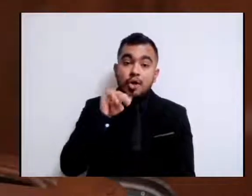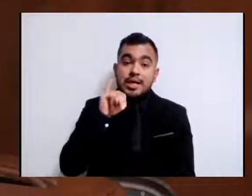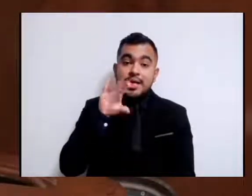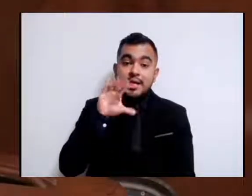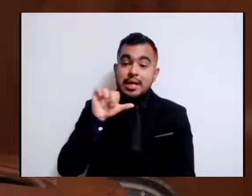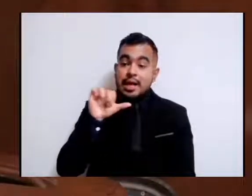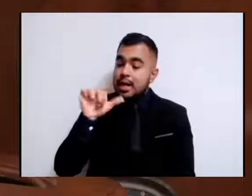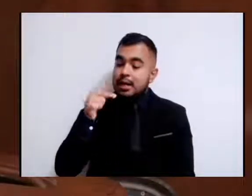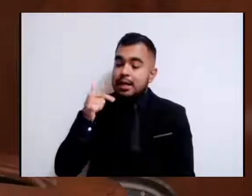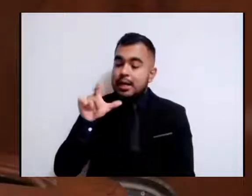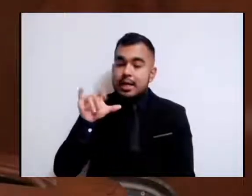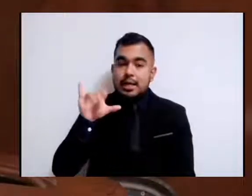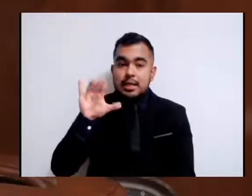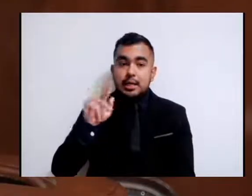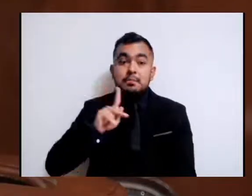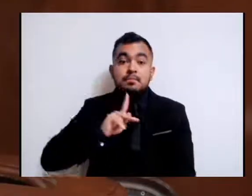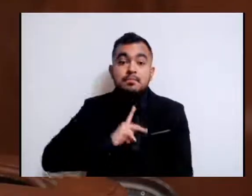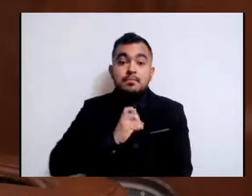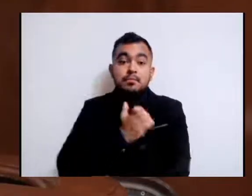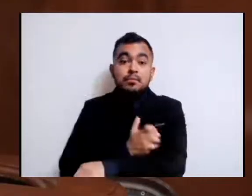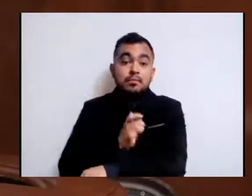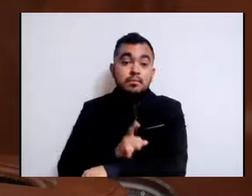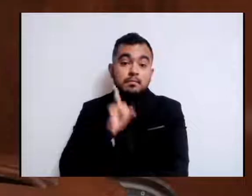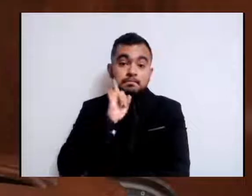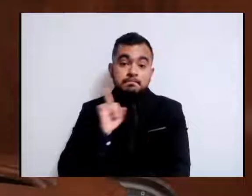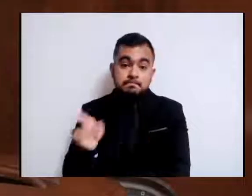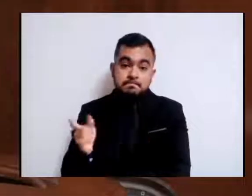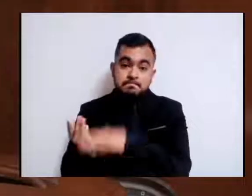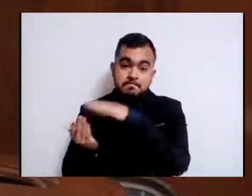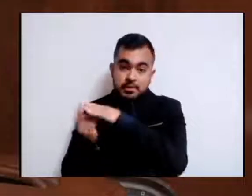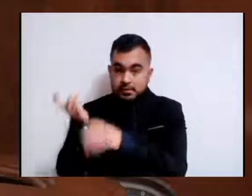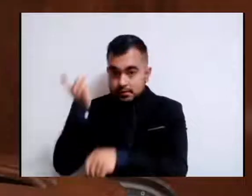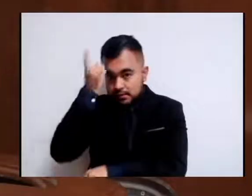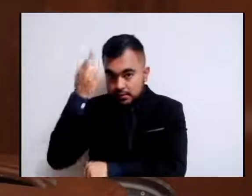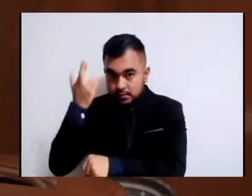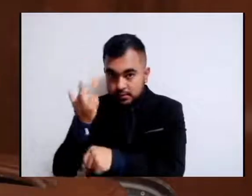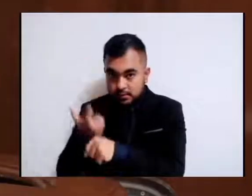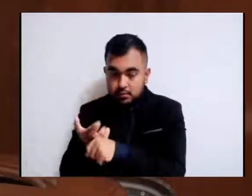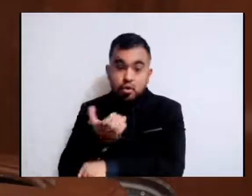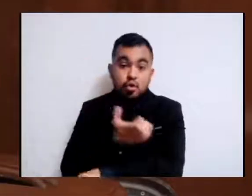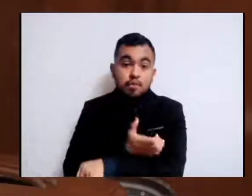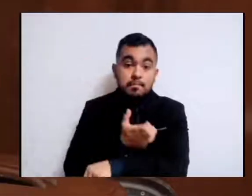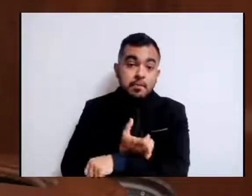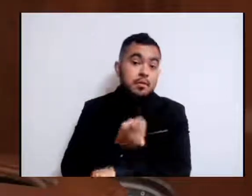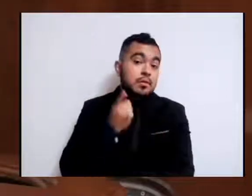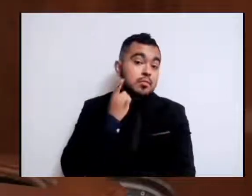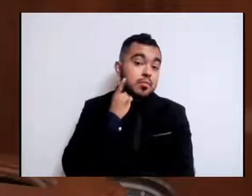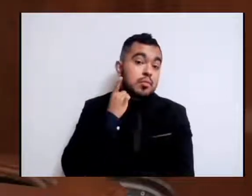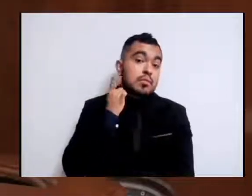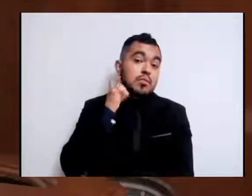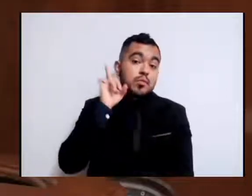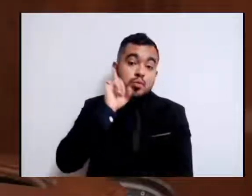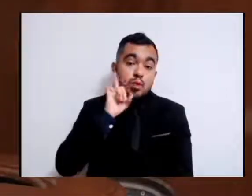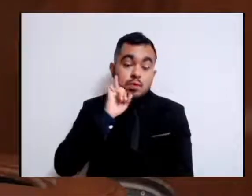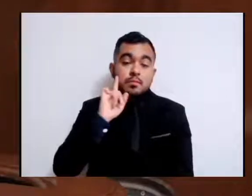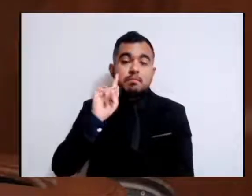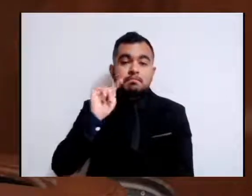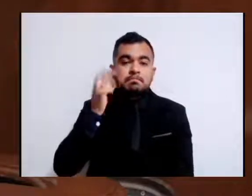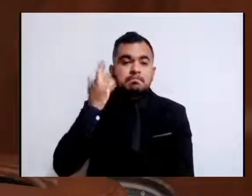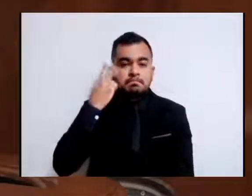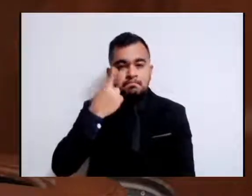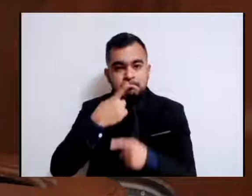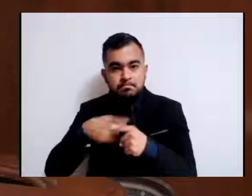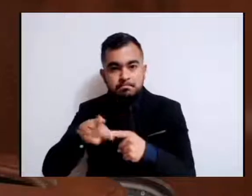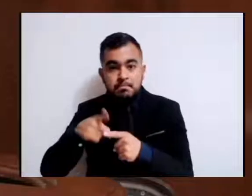compañeras que están en la mesa, compañeros diputados y compañeras diputadas, medios de comunicación, ciudadanas y